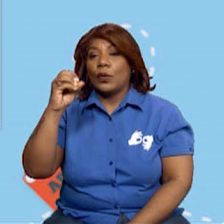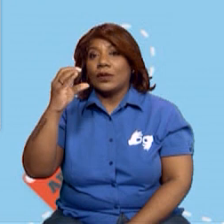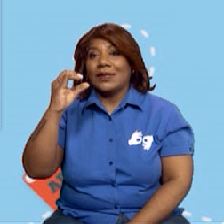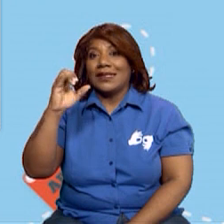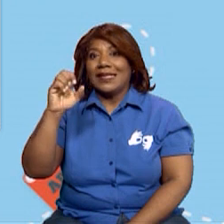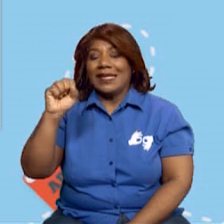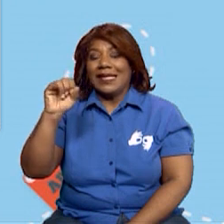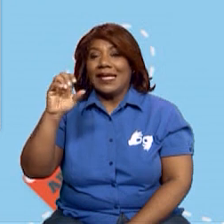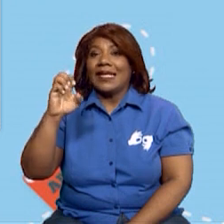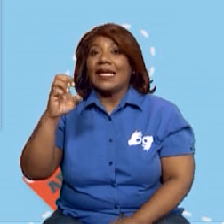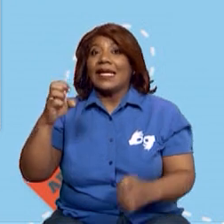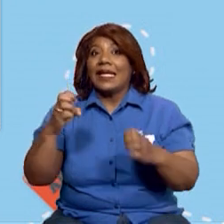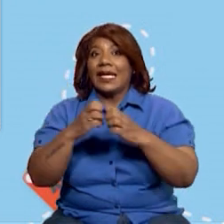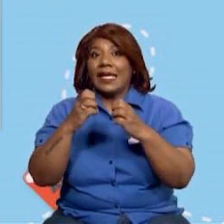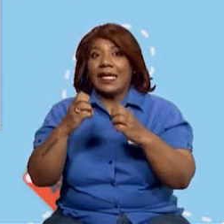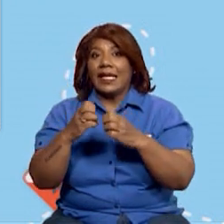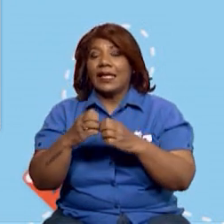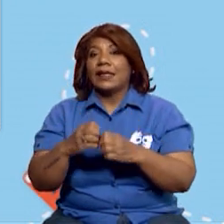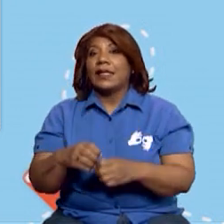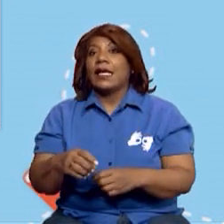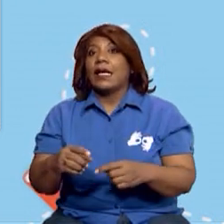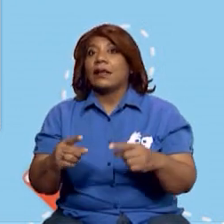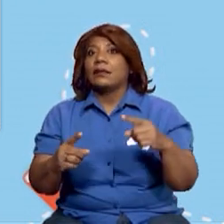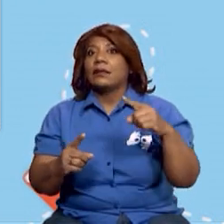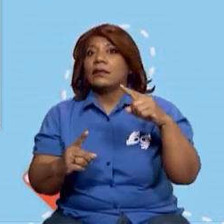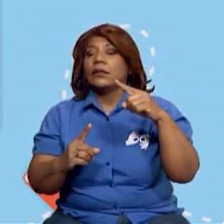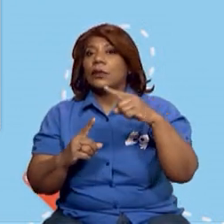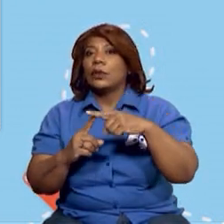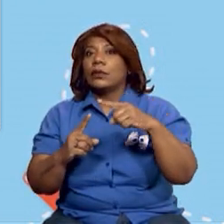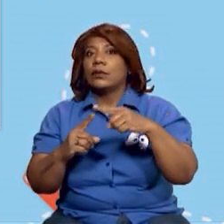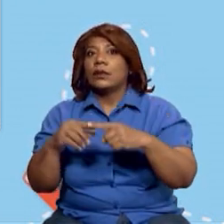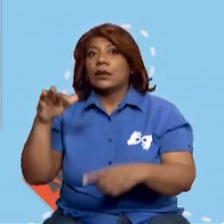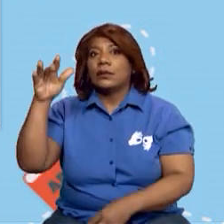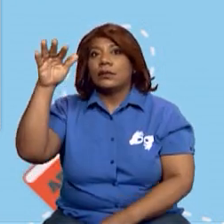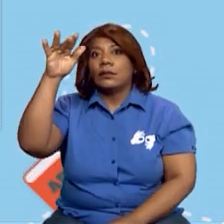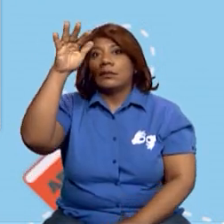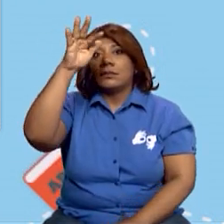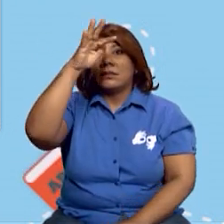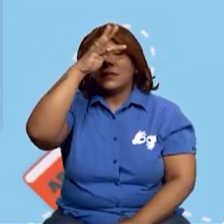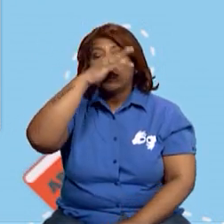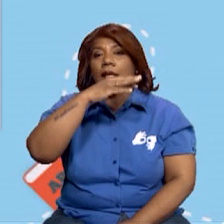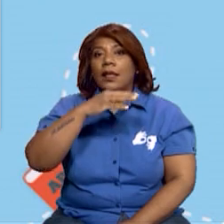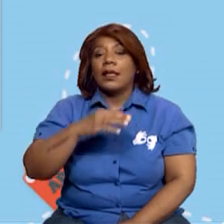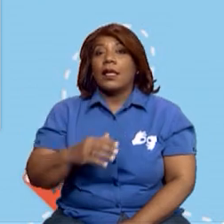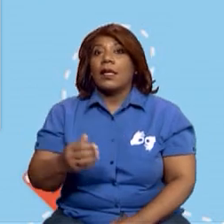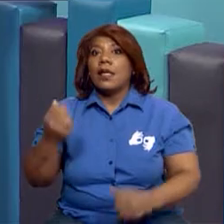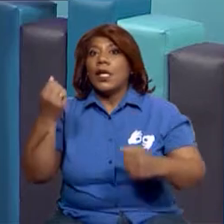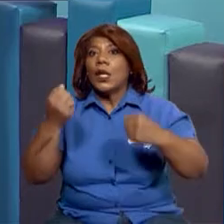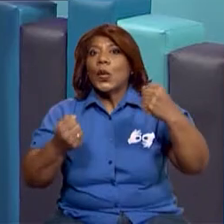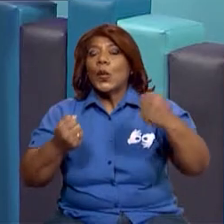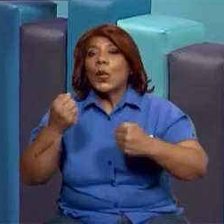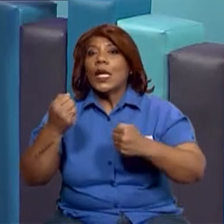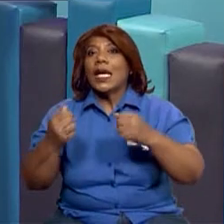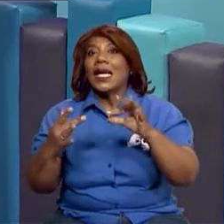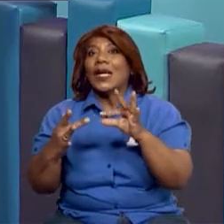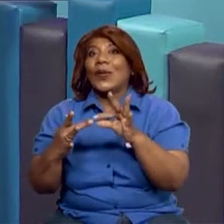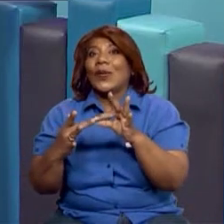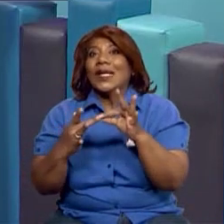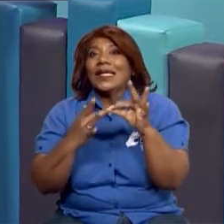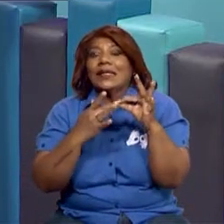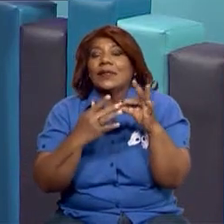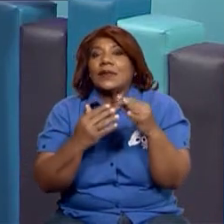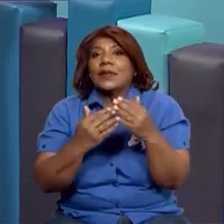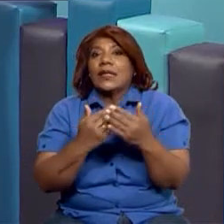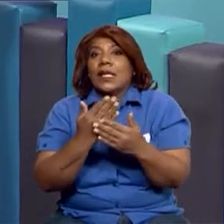taxis aéreos, redes viales fluviales y vehículos eléctricos. De cada uno de ellos lo que te están pidiendo es que hagas una